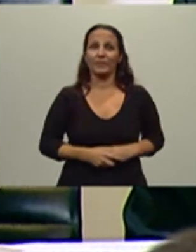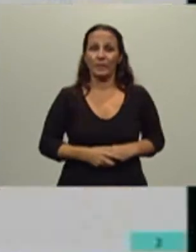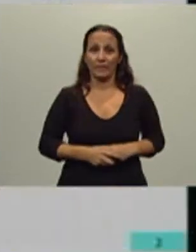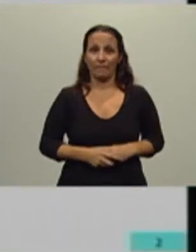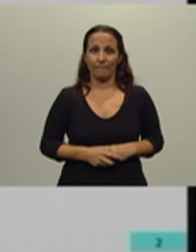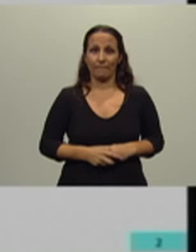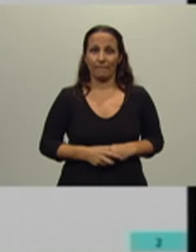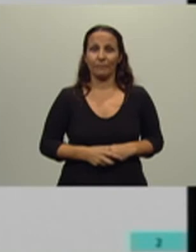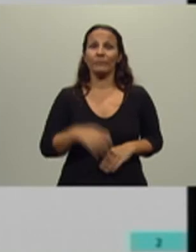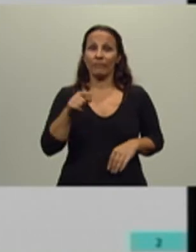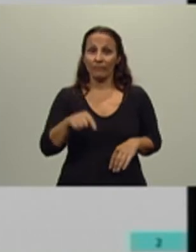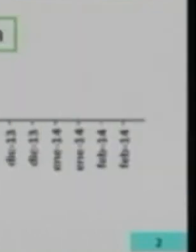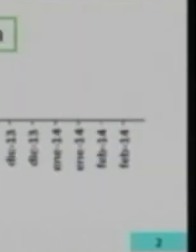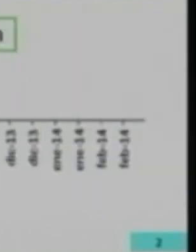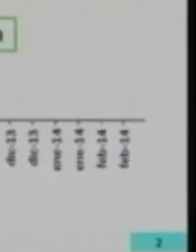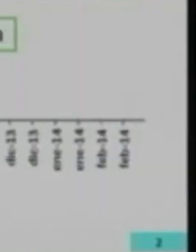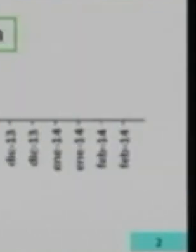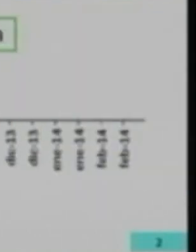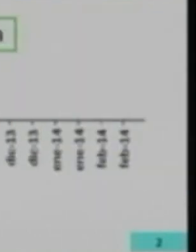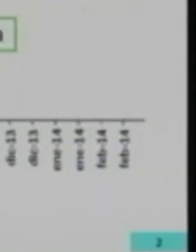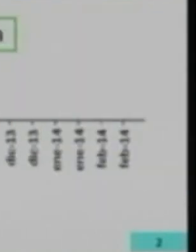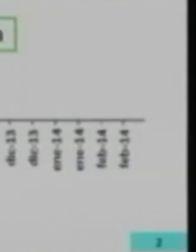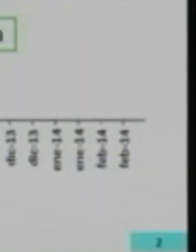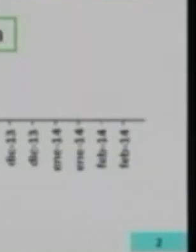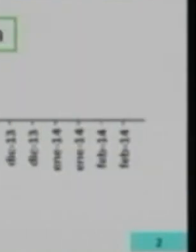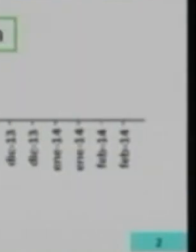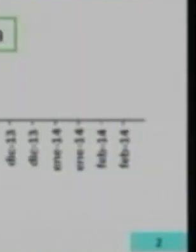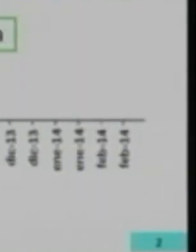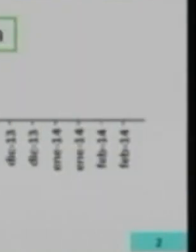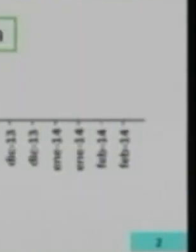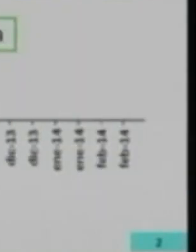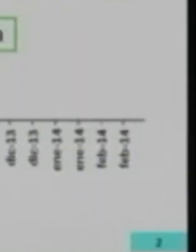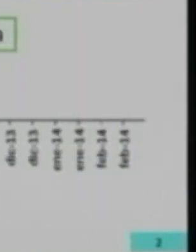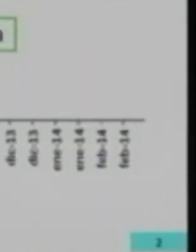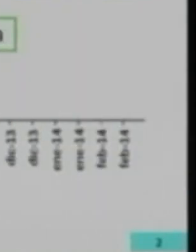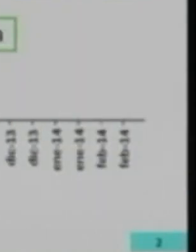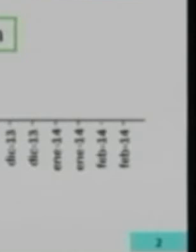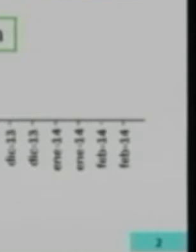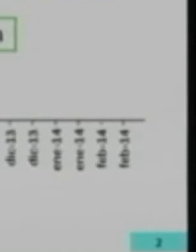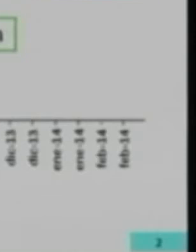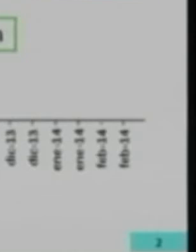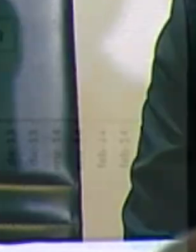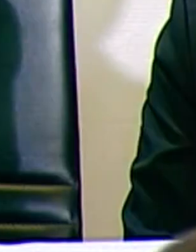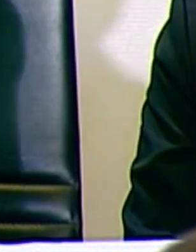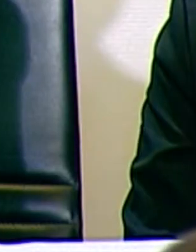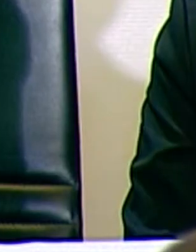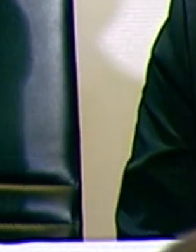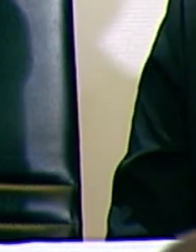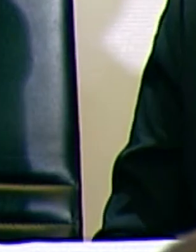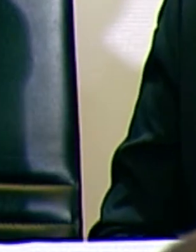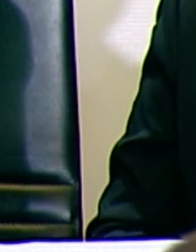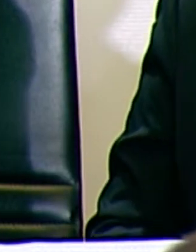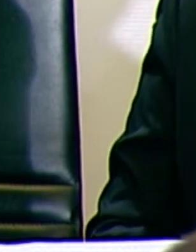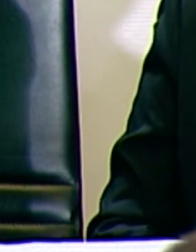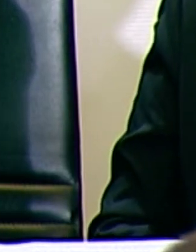se produce la cosecha más baja de los últimos años, no de la historia, de los últimos años